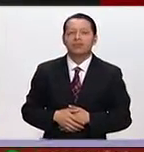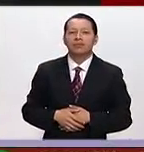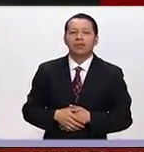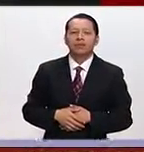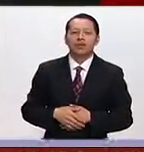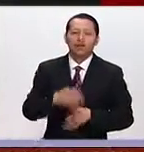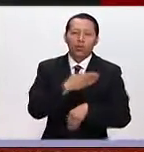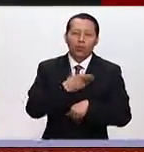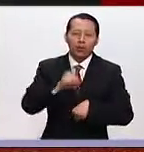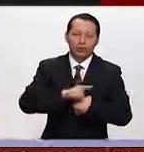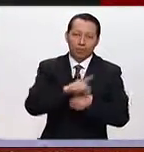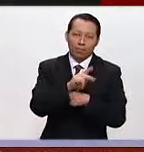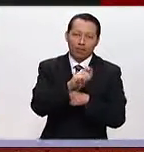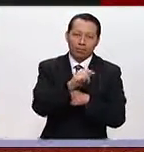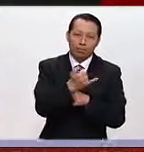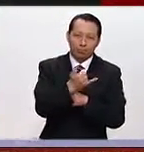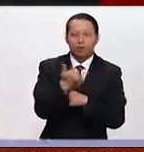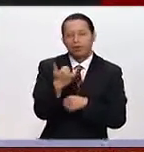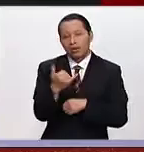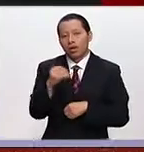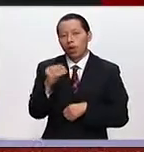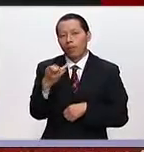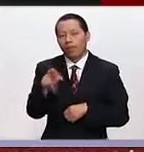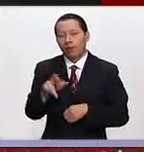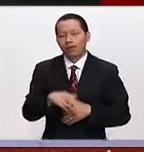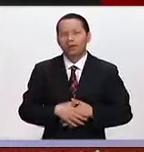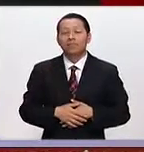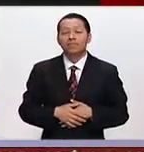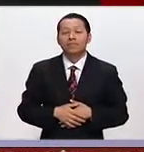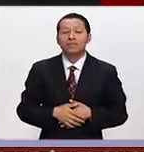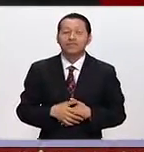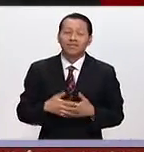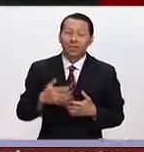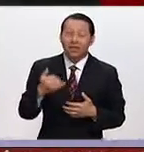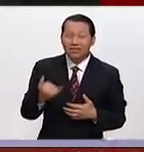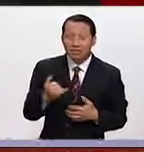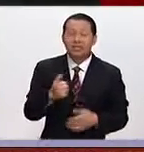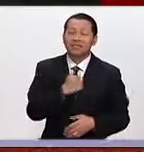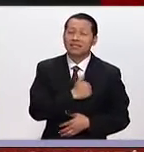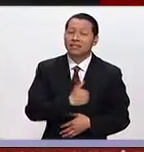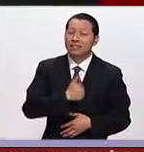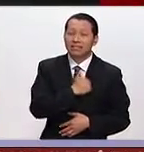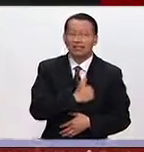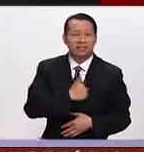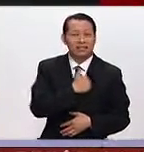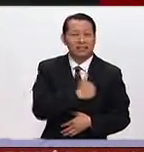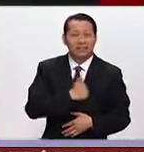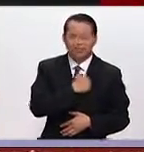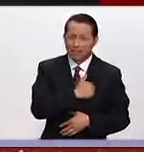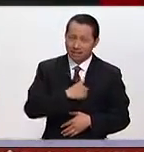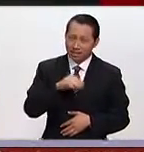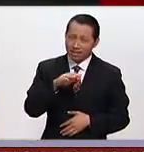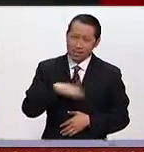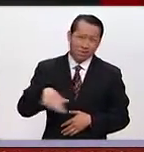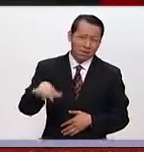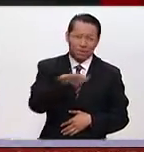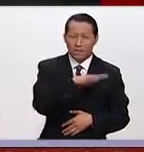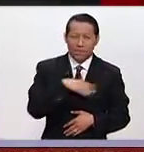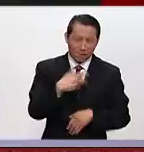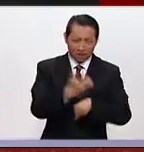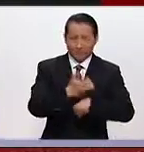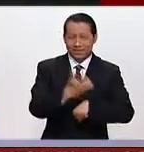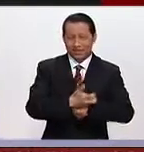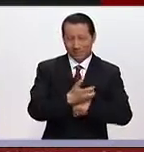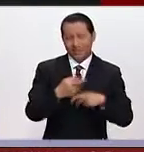Buenos días, Pati, buenos días, Omar. Buenos días. Pues con mucha tristeza, para muchos estadounidenses, incluso el señor Trump,